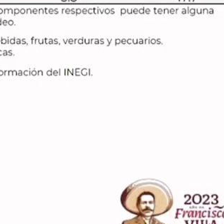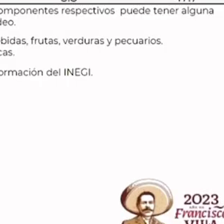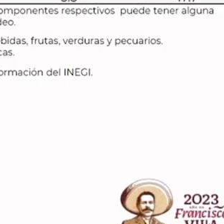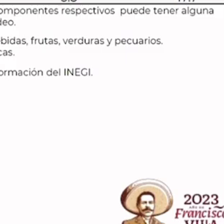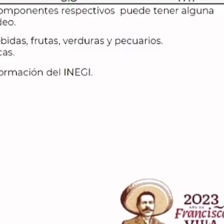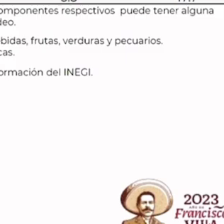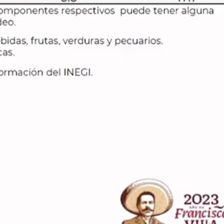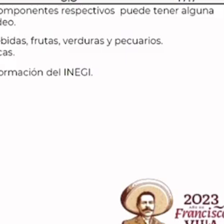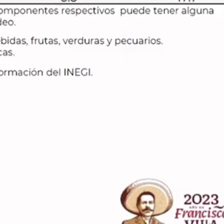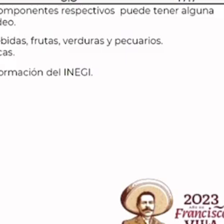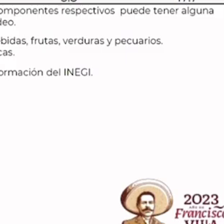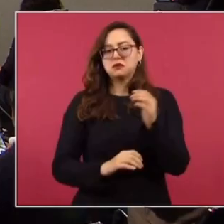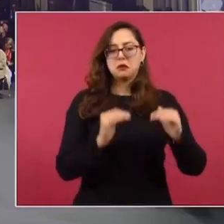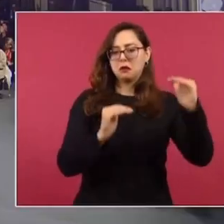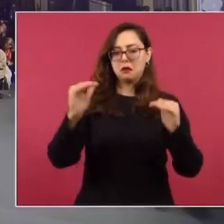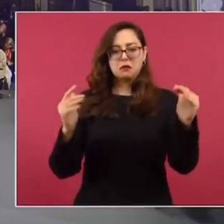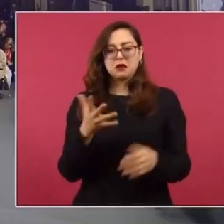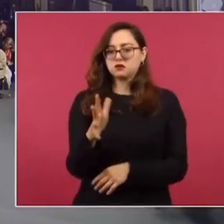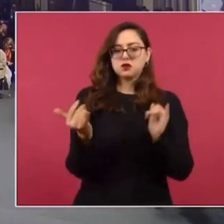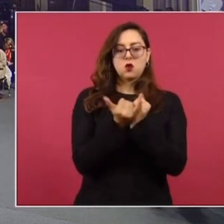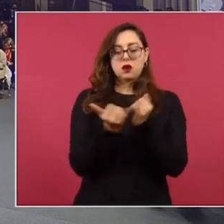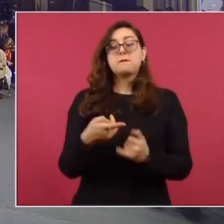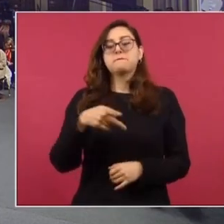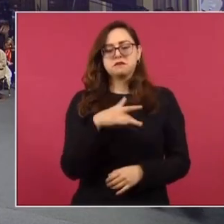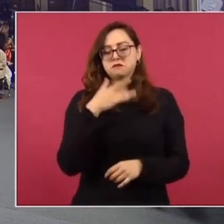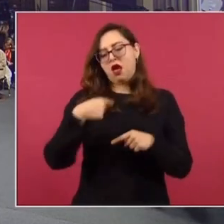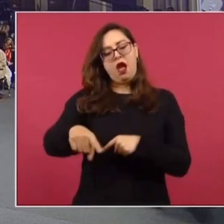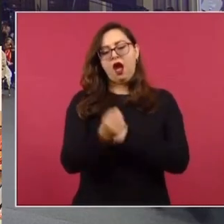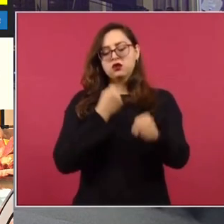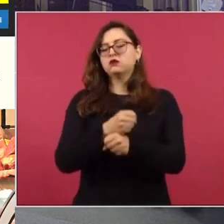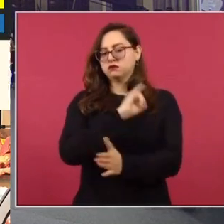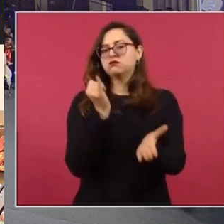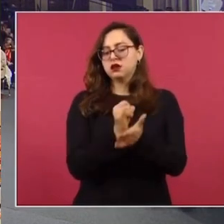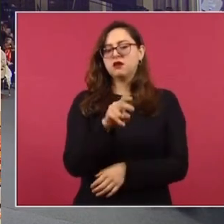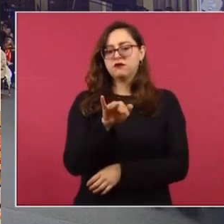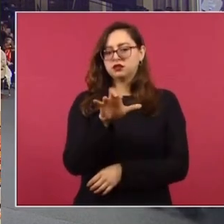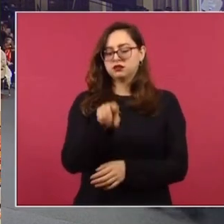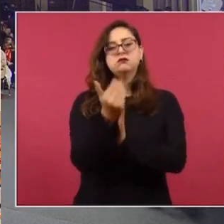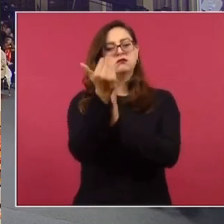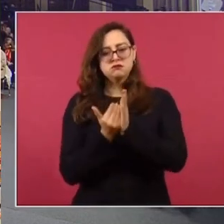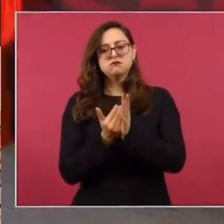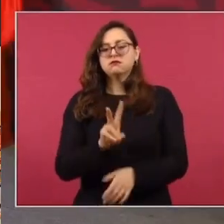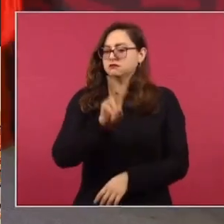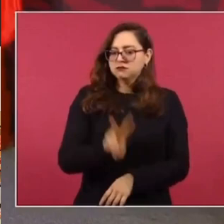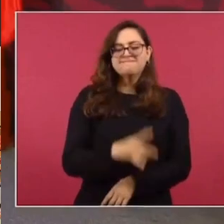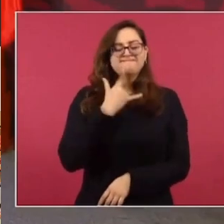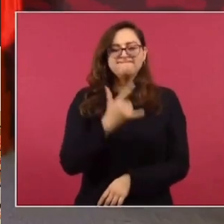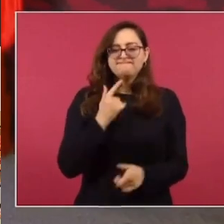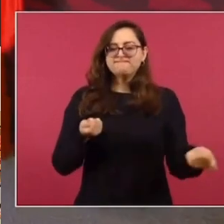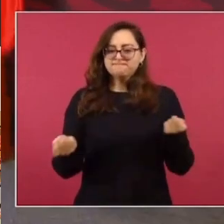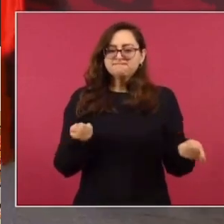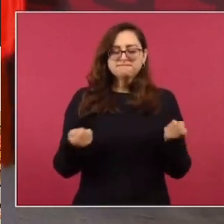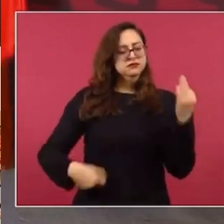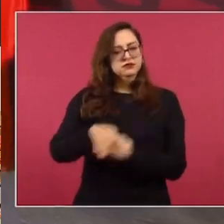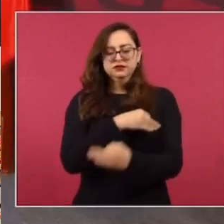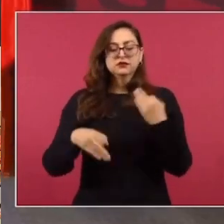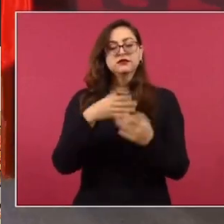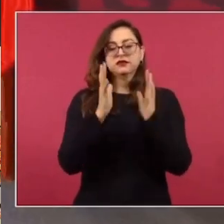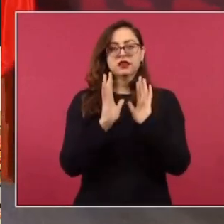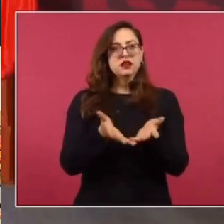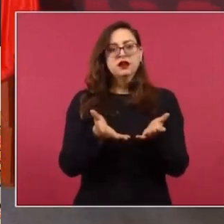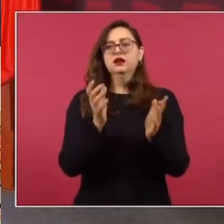pero tenemos aquí 3.8. Nuestro pronóstico es que va a bajar nuestra inflación y estamos haciendo todo para lograr. Ya, por ejemplo,